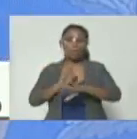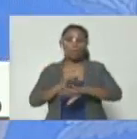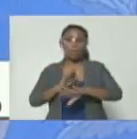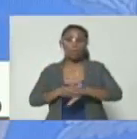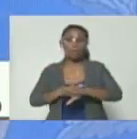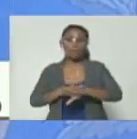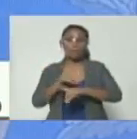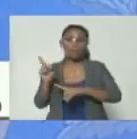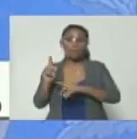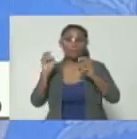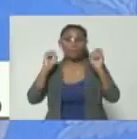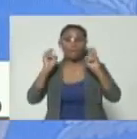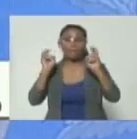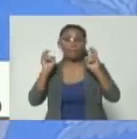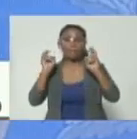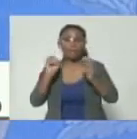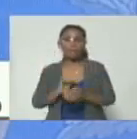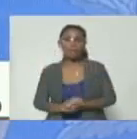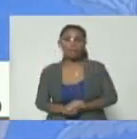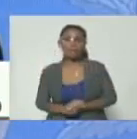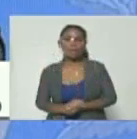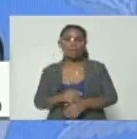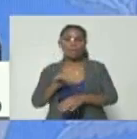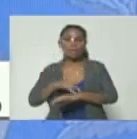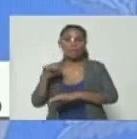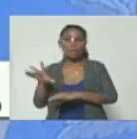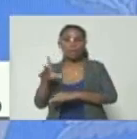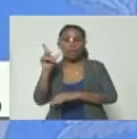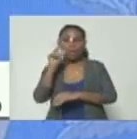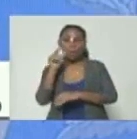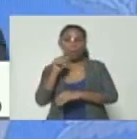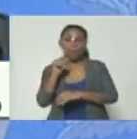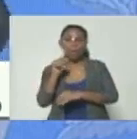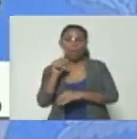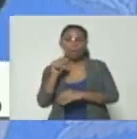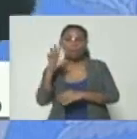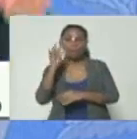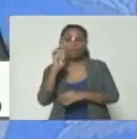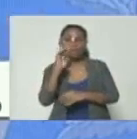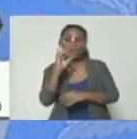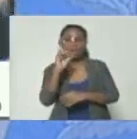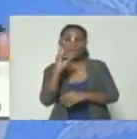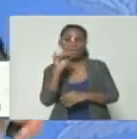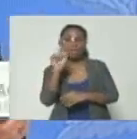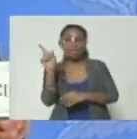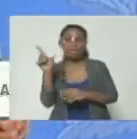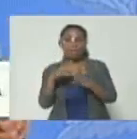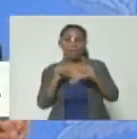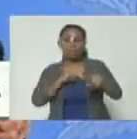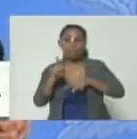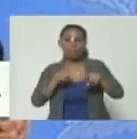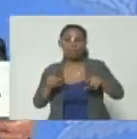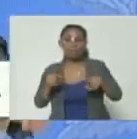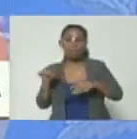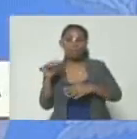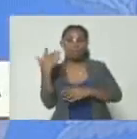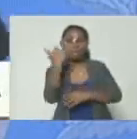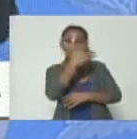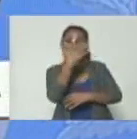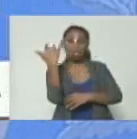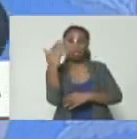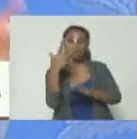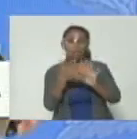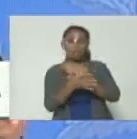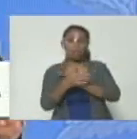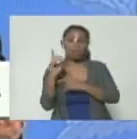Gilbert Caro como es el caso de Alfredo Jimeno de Hasler Iglesia de Freddy Guevara que es el encargado de todas las cortinas de humo y es el encargado también